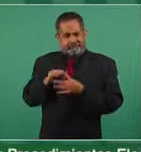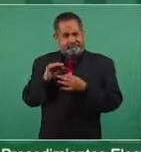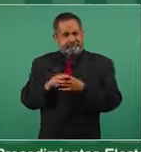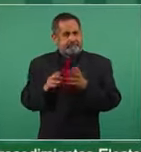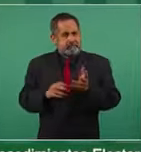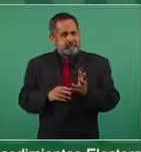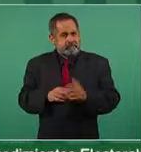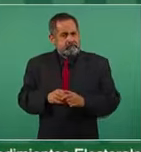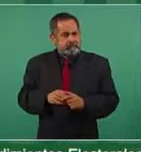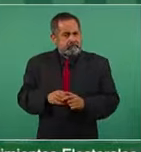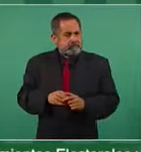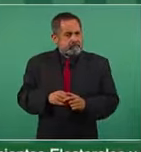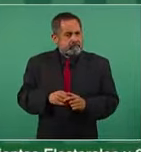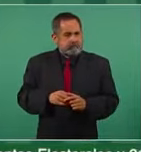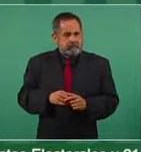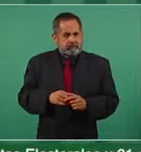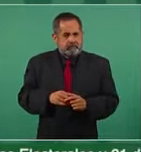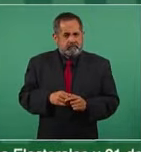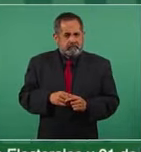tiene